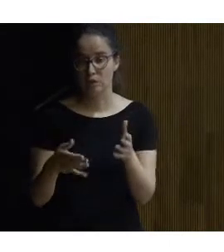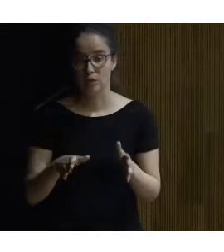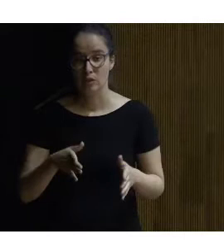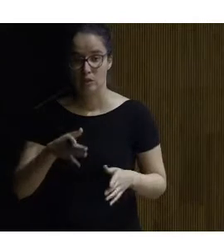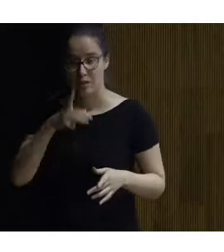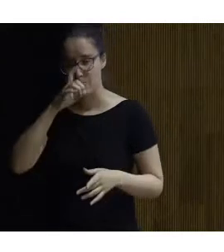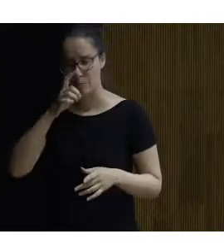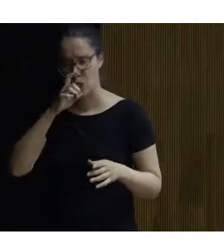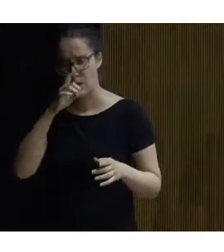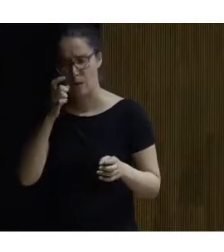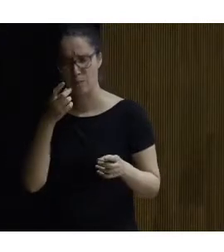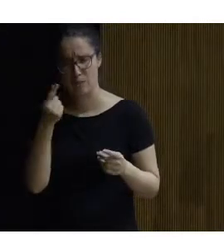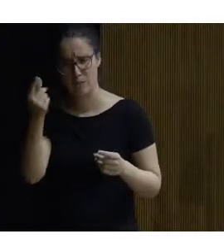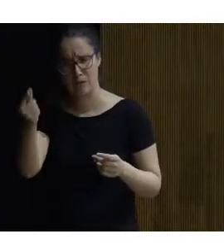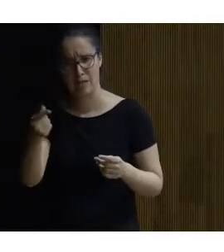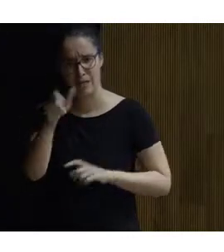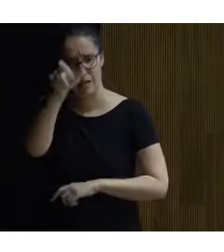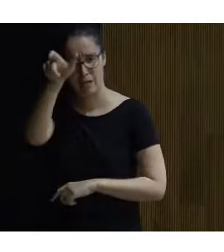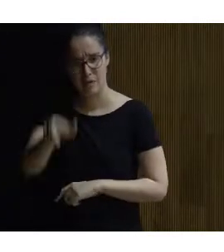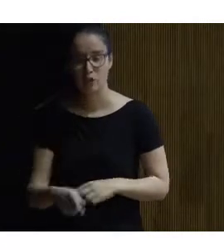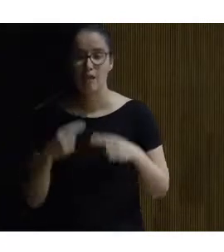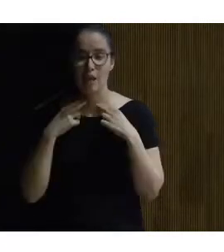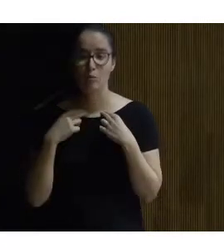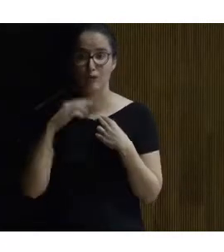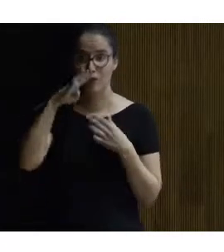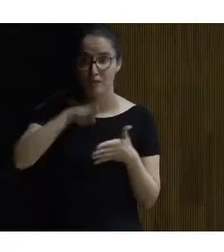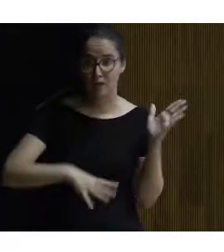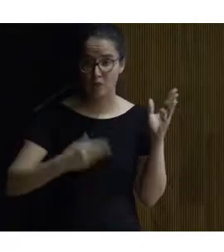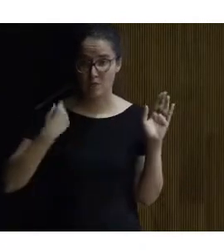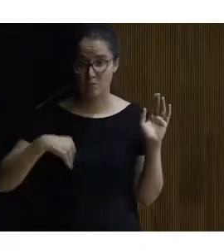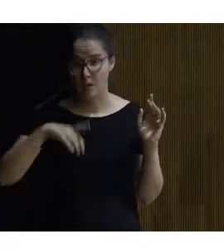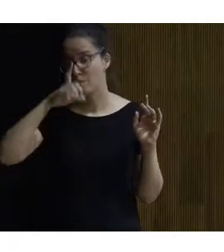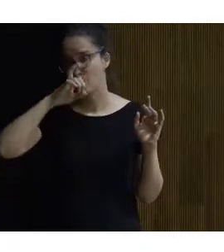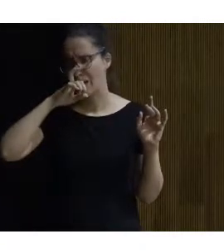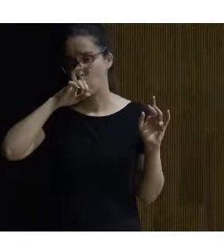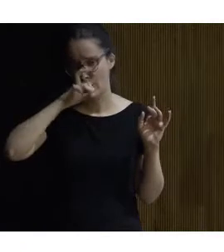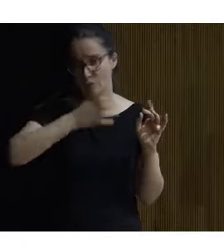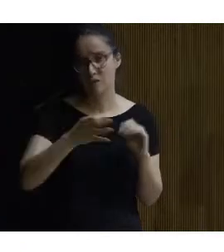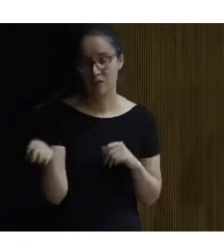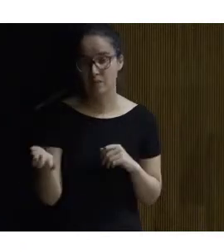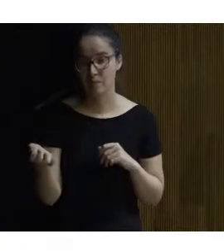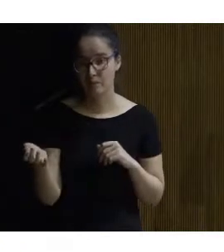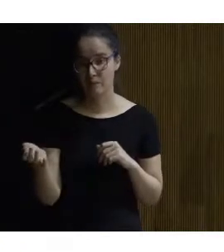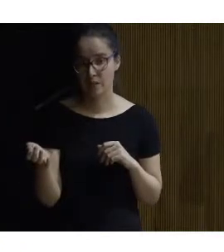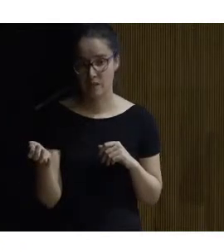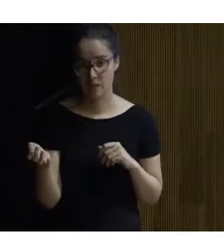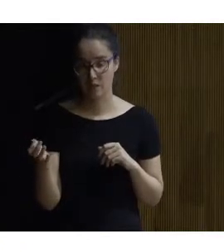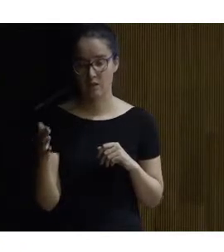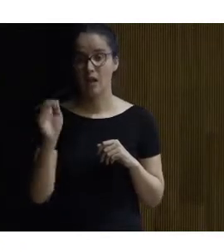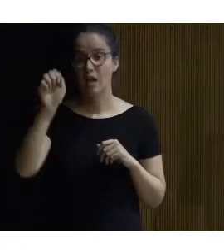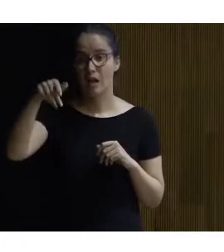tengo menos memoria la persona que venía de la Diputación de Barcelona me acuerdo perfectamente cuando Antonio